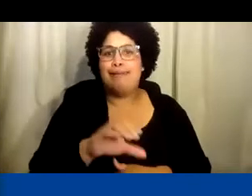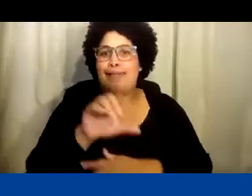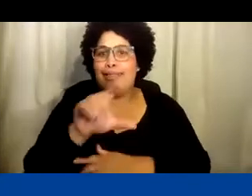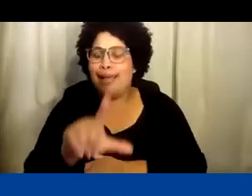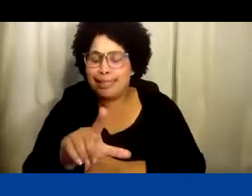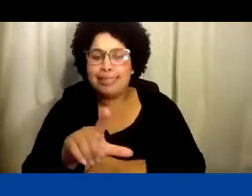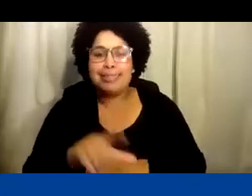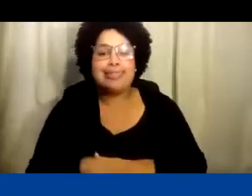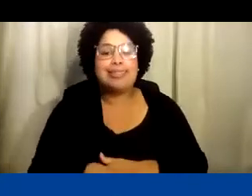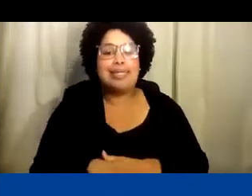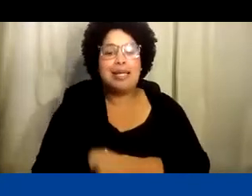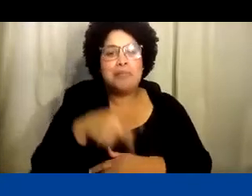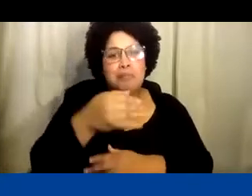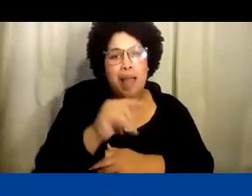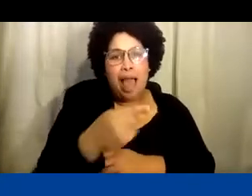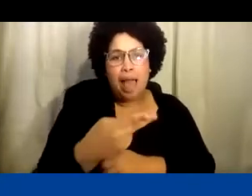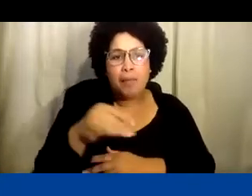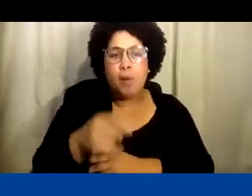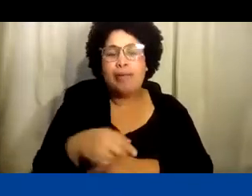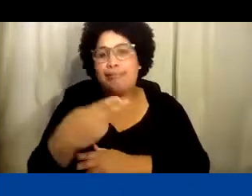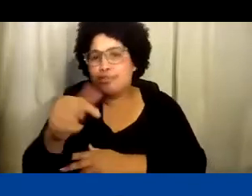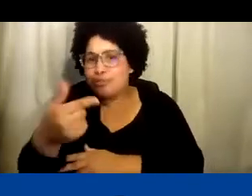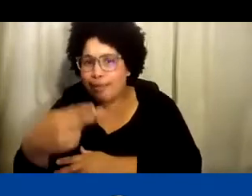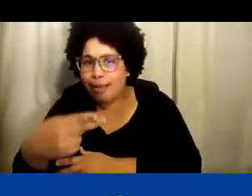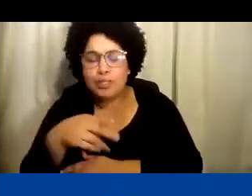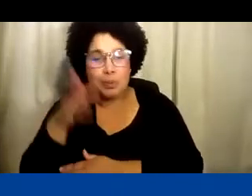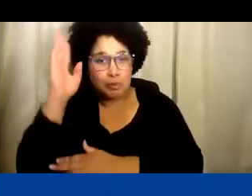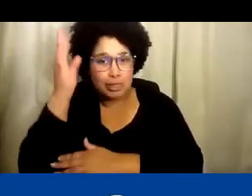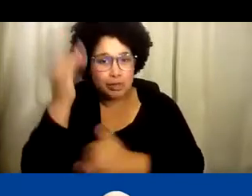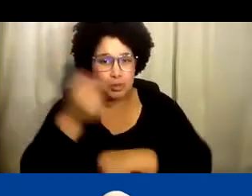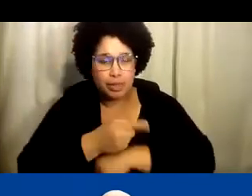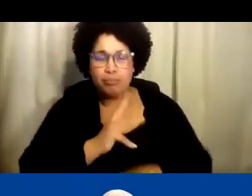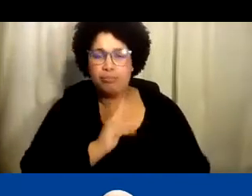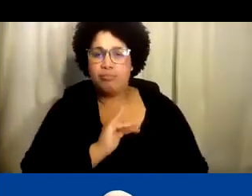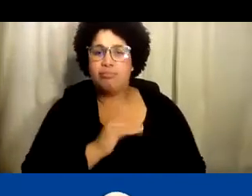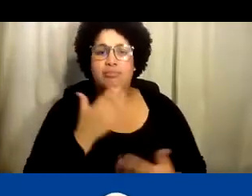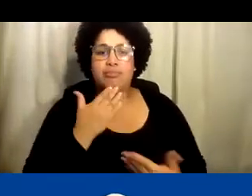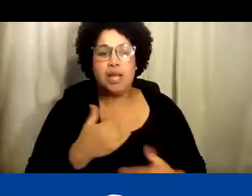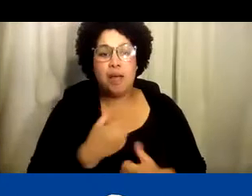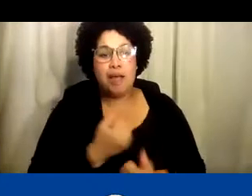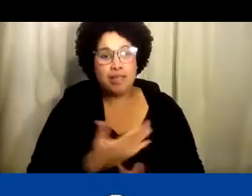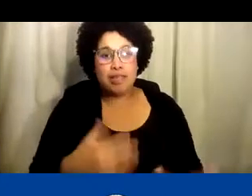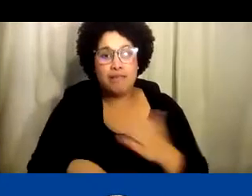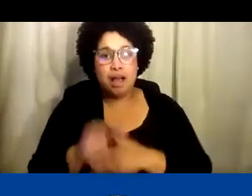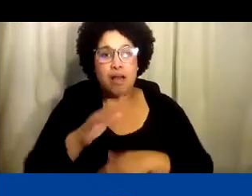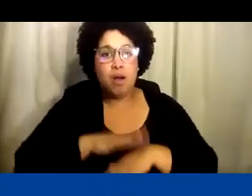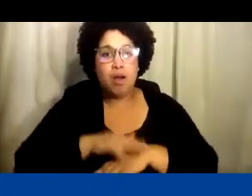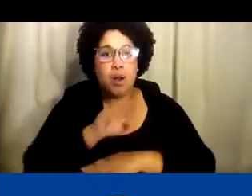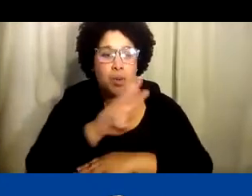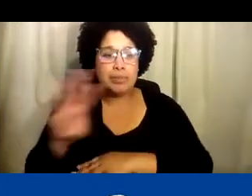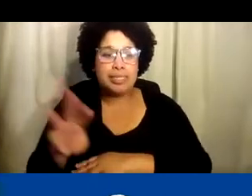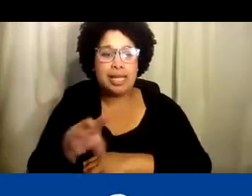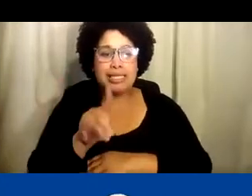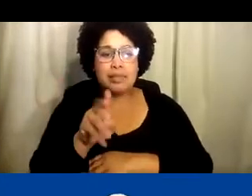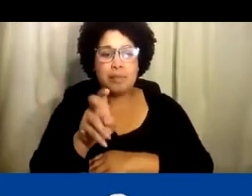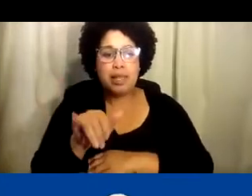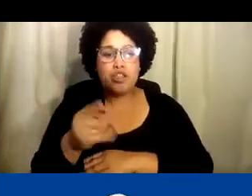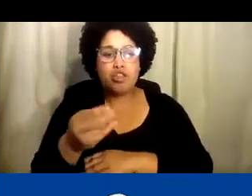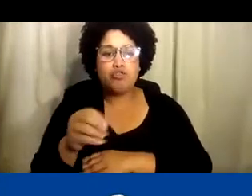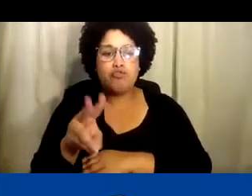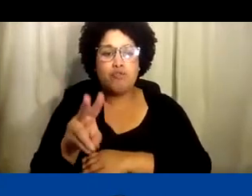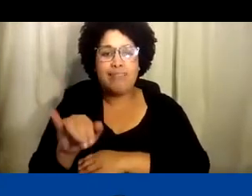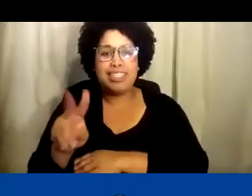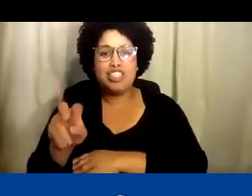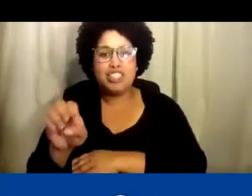hoy. Gracias a Pathpoint y HGH por estar aquí el día de hoy. Todo está en nuestro sitio web,